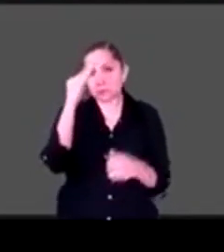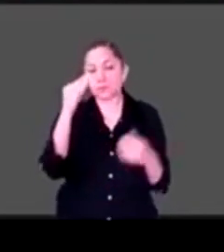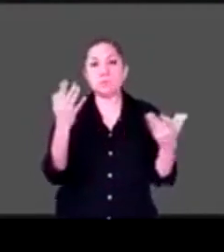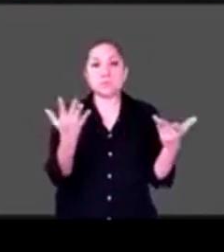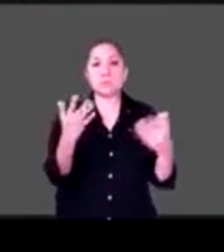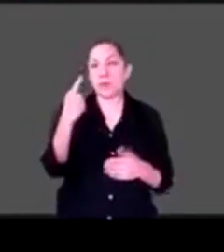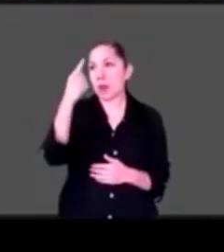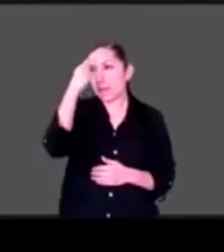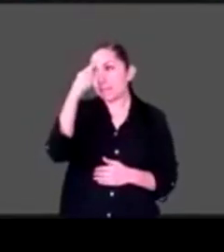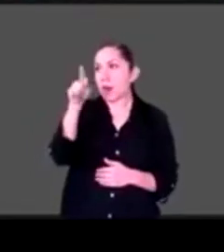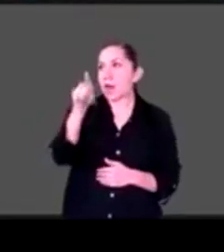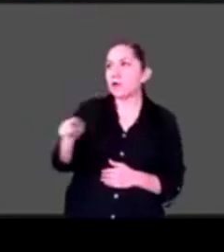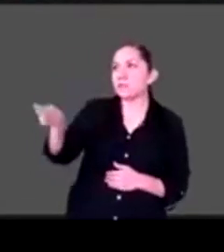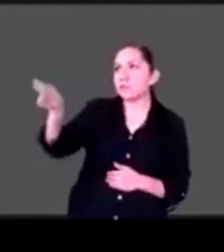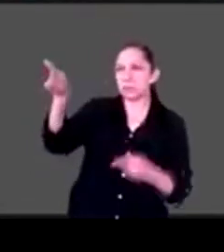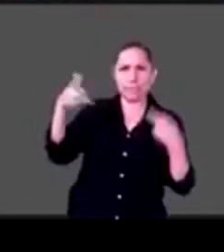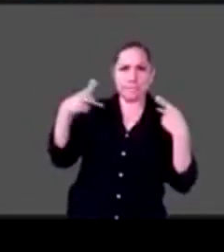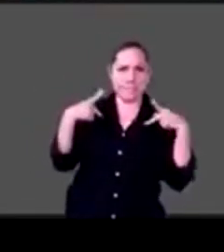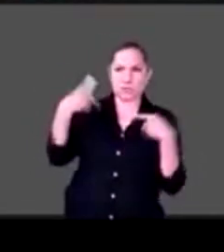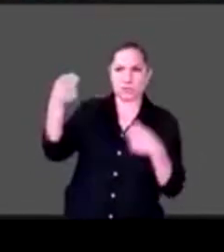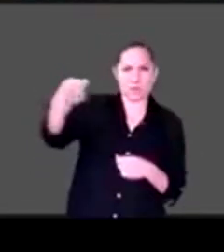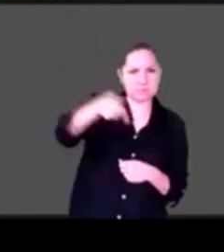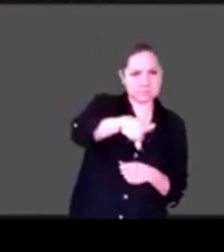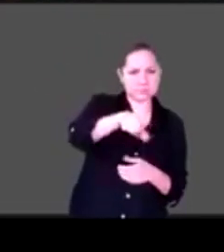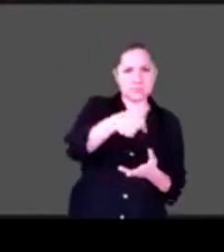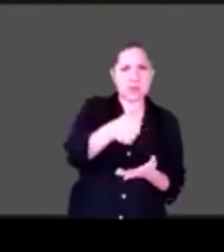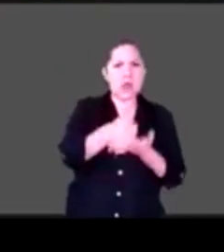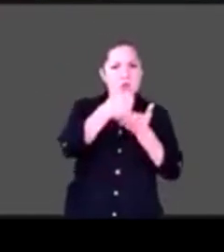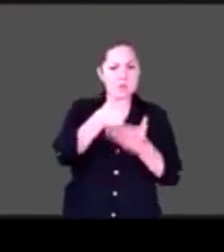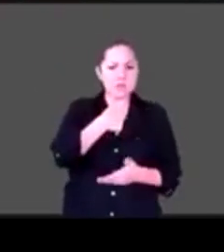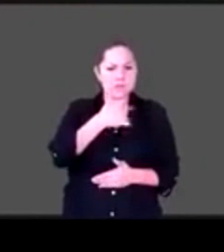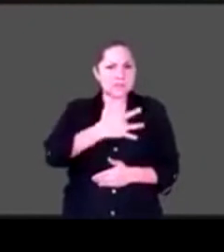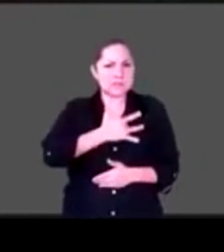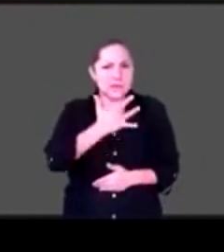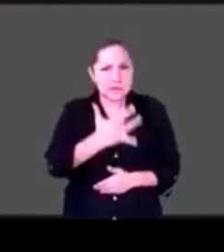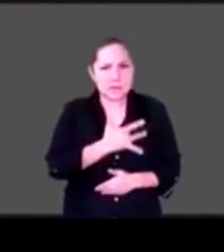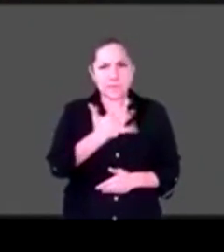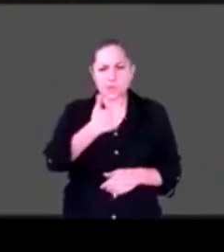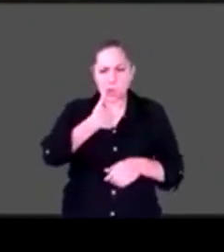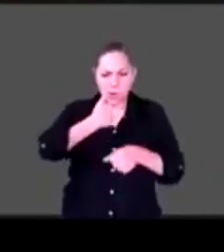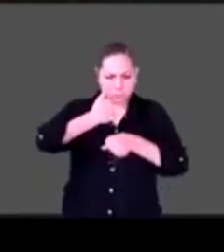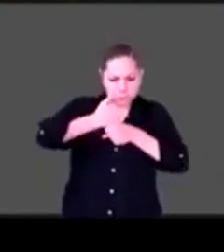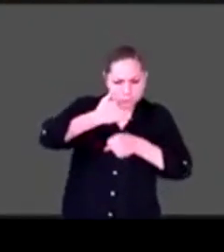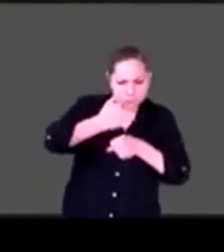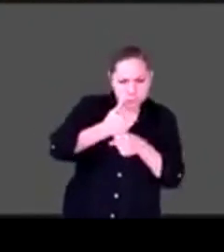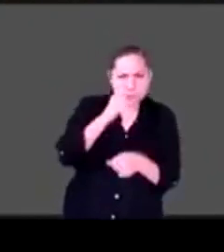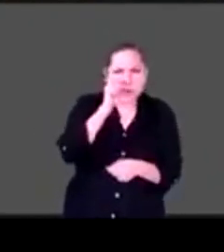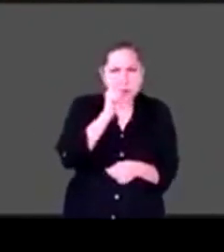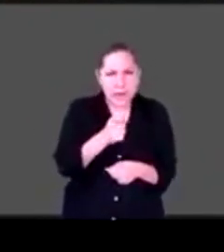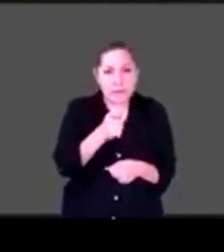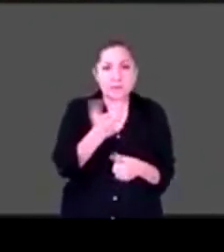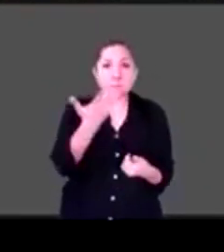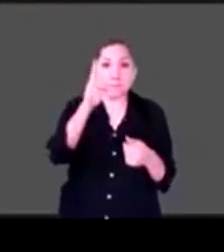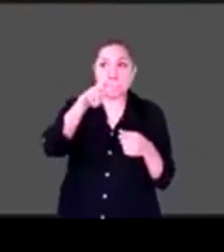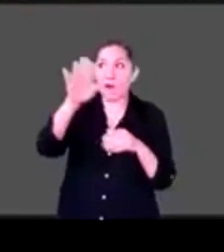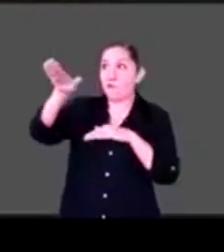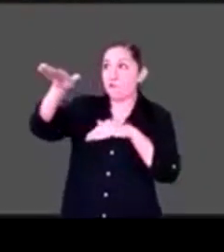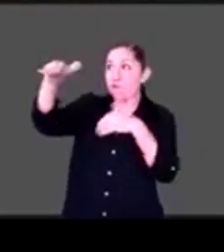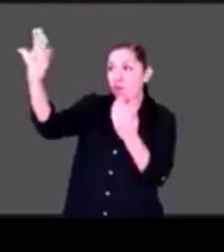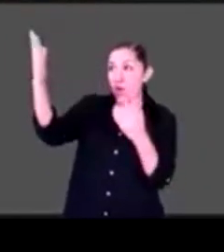contenga las emociones o que las trabaje, o como se diga, creo que es un trabajo que empieza de adentro hacia afuera. Es decir,